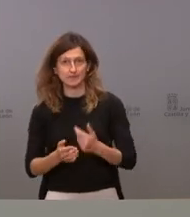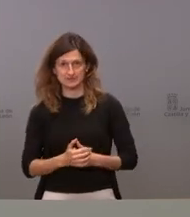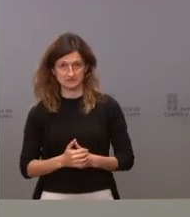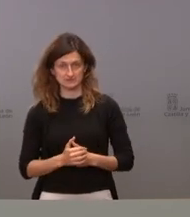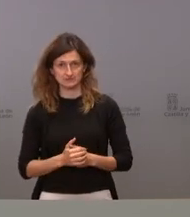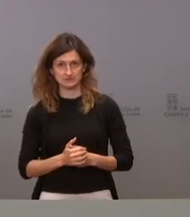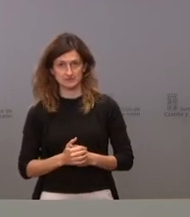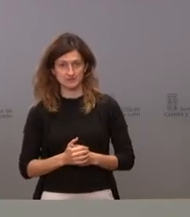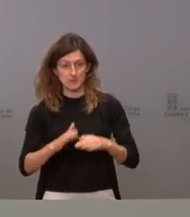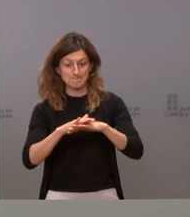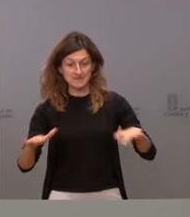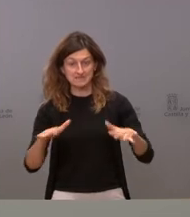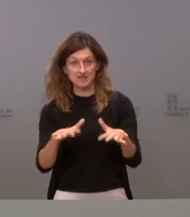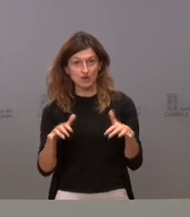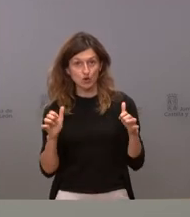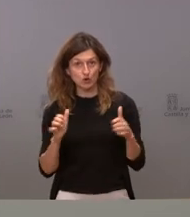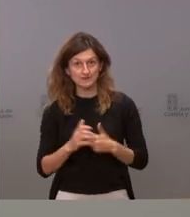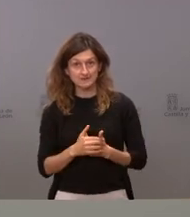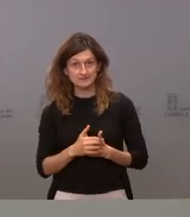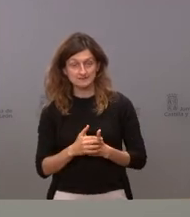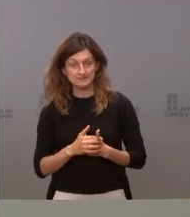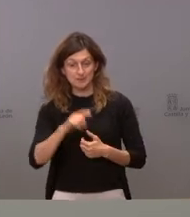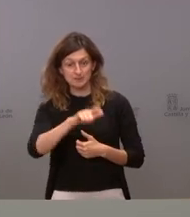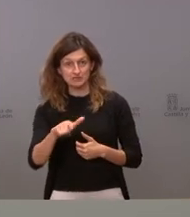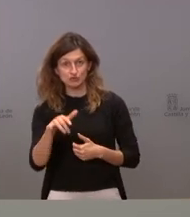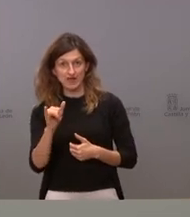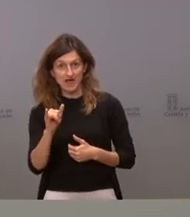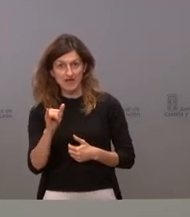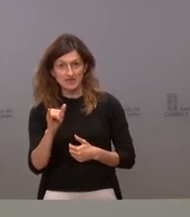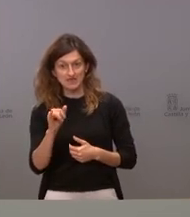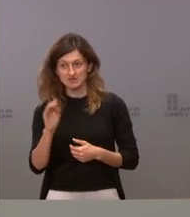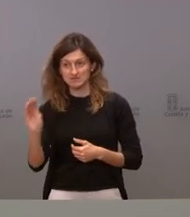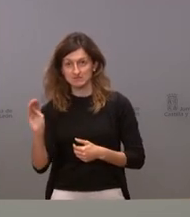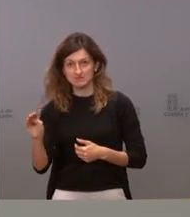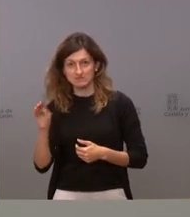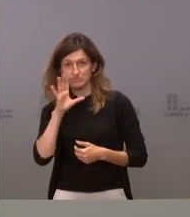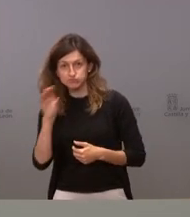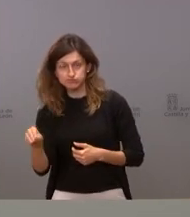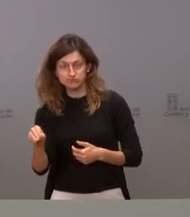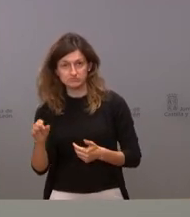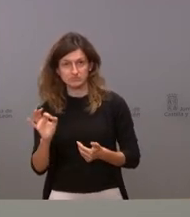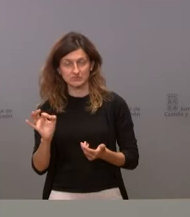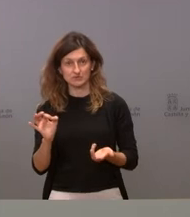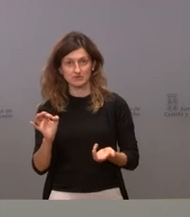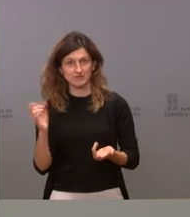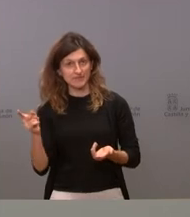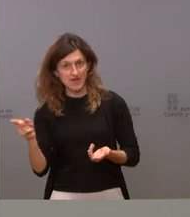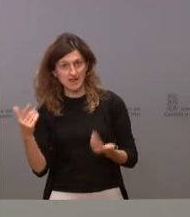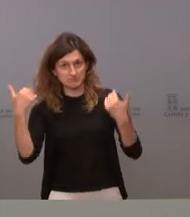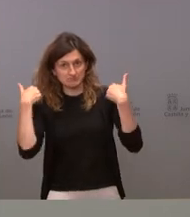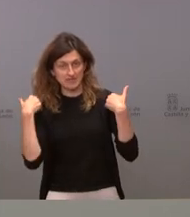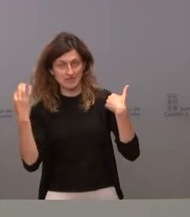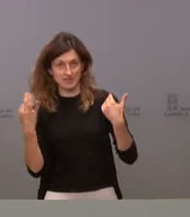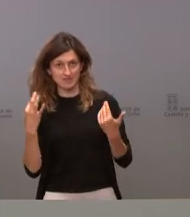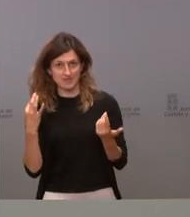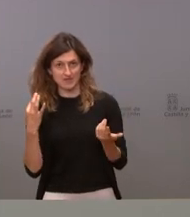en la mesa de las cortes a personas a las que hay que llamar el orden en vez de que sean las personas de la mesa las que llamen el orden a los